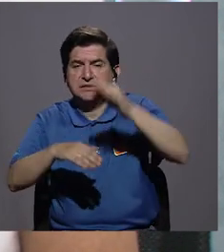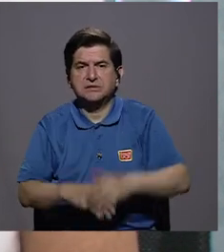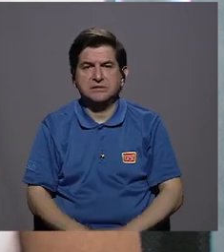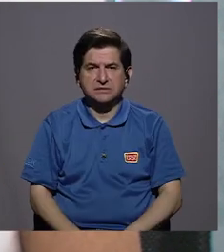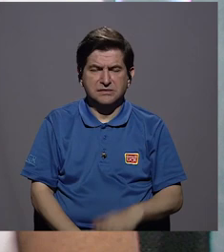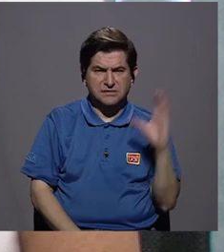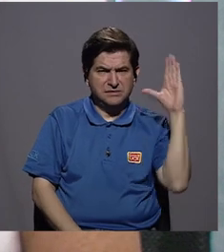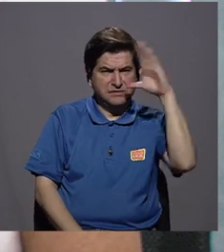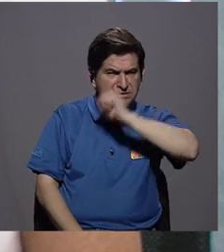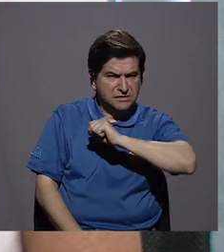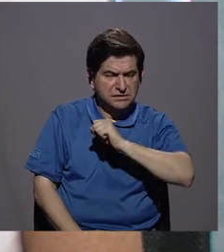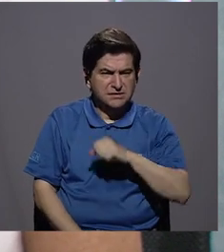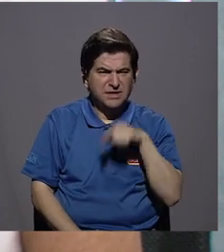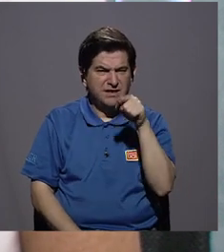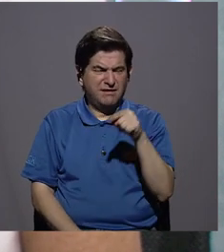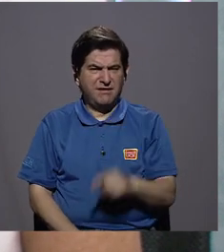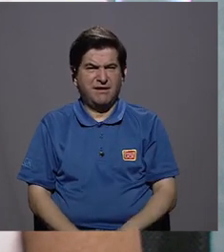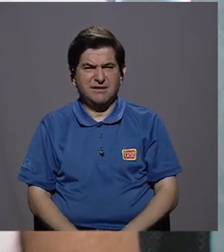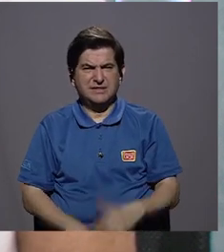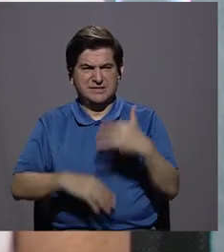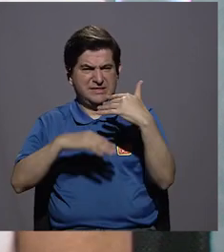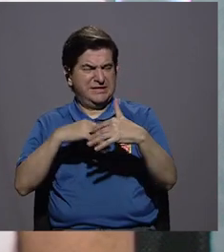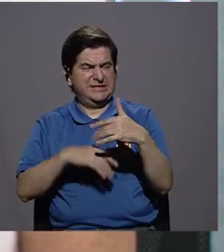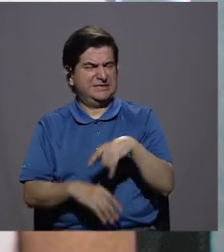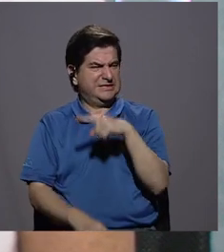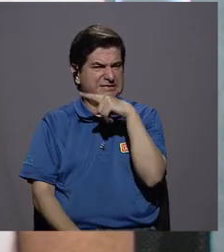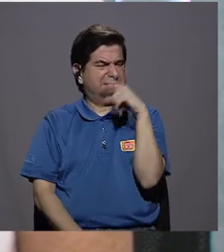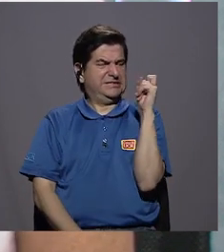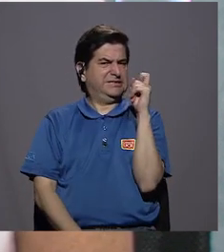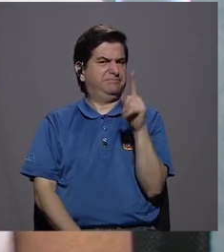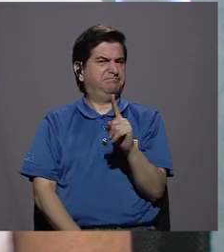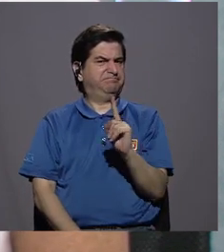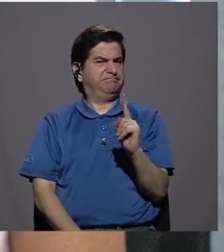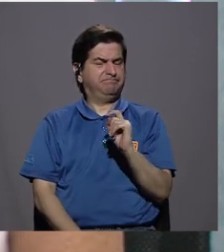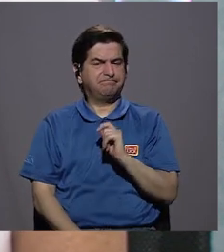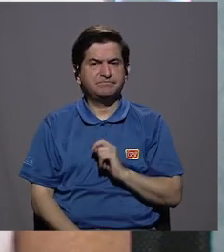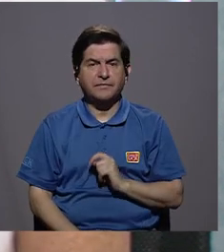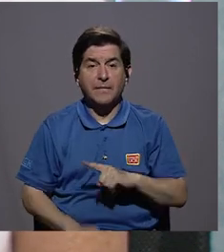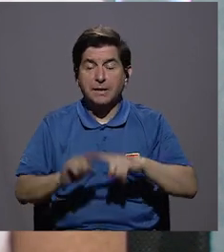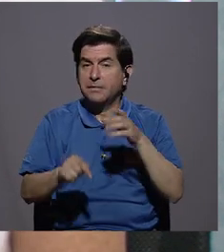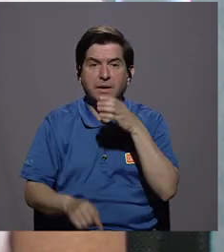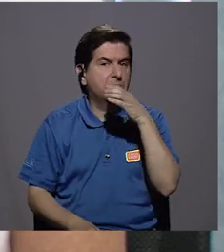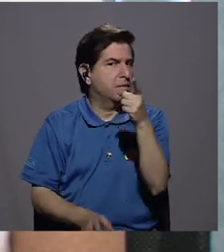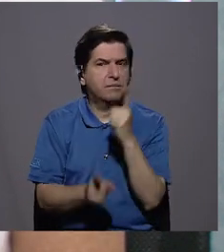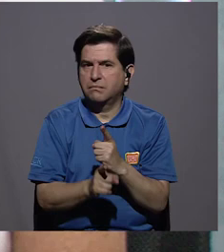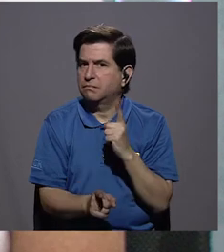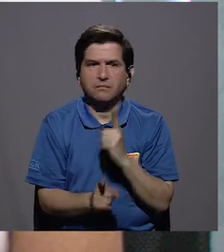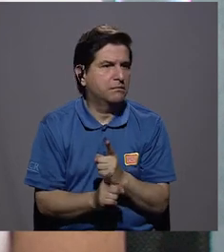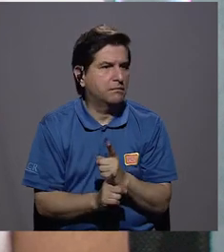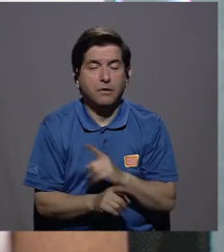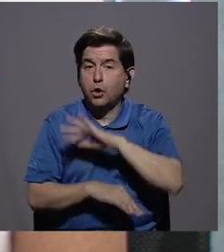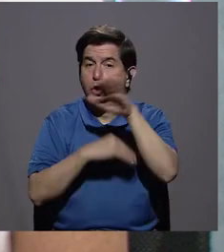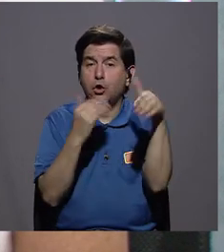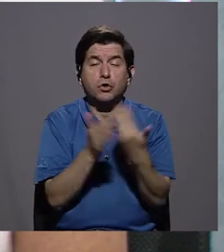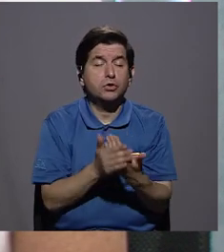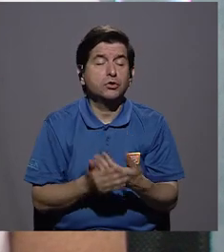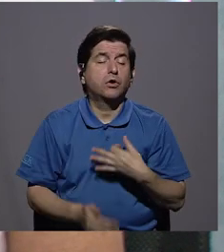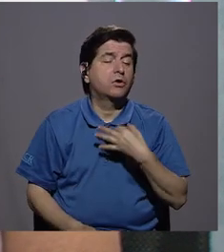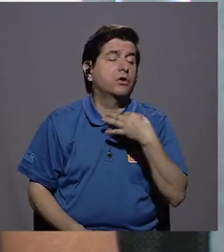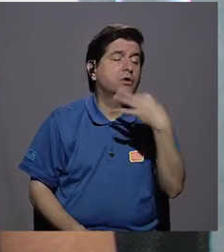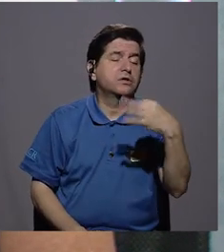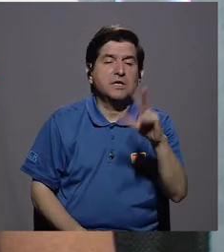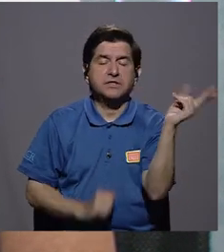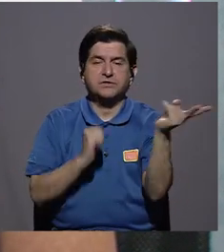porque ya vemos de que es una herida que está muy, muy fea, como decimos, ¿verdad? Pero lo que no es recomendable es todos los días,